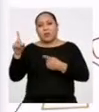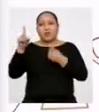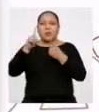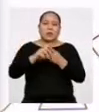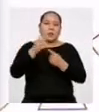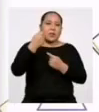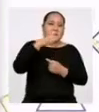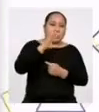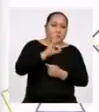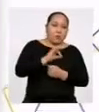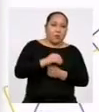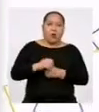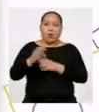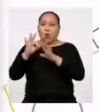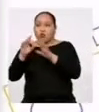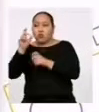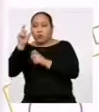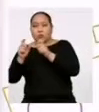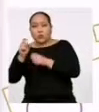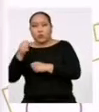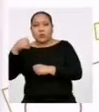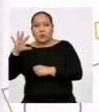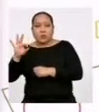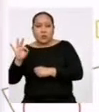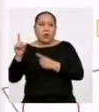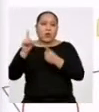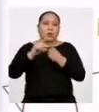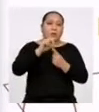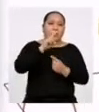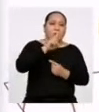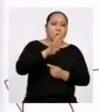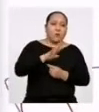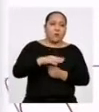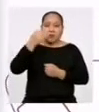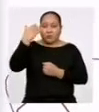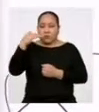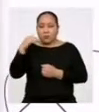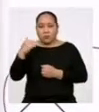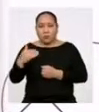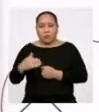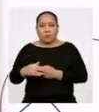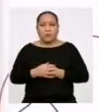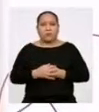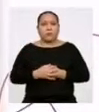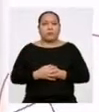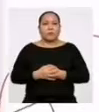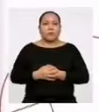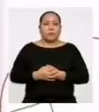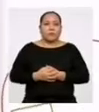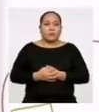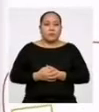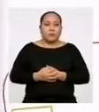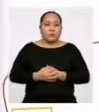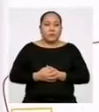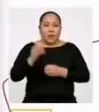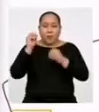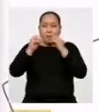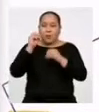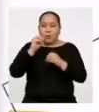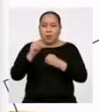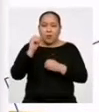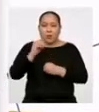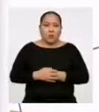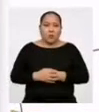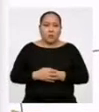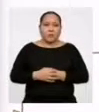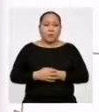19 años, 8 entre 19 y 24, y así sucesivamente. Aplicando la fórmula